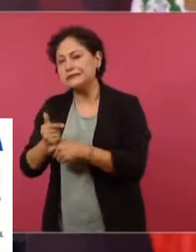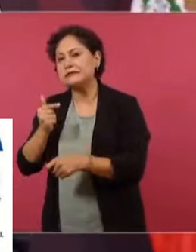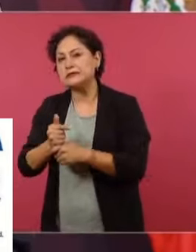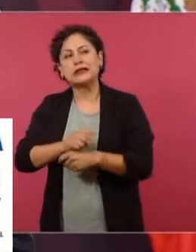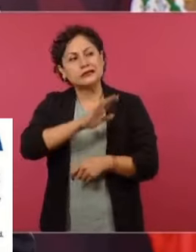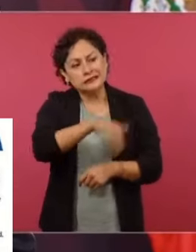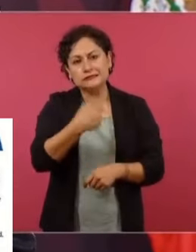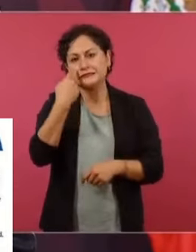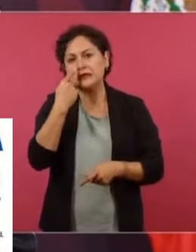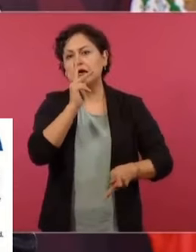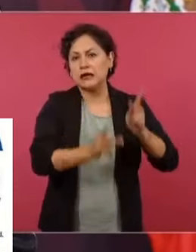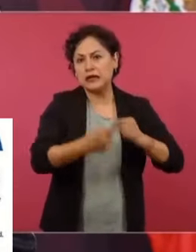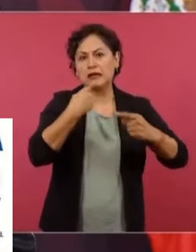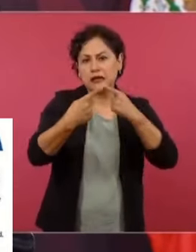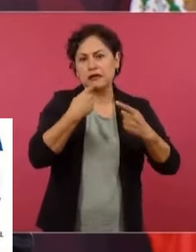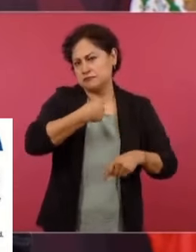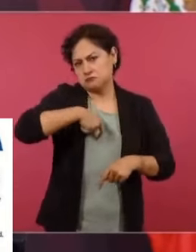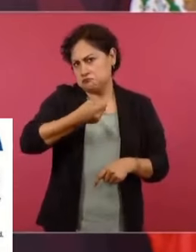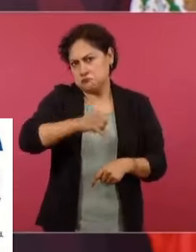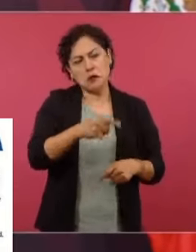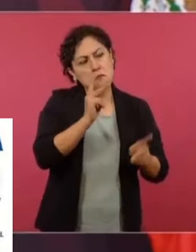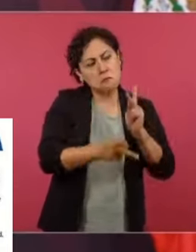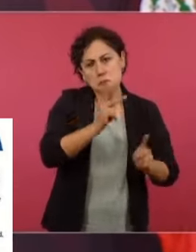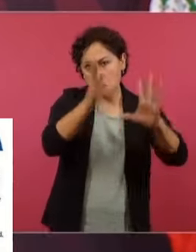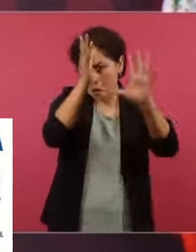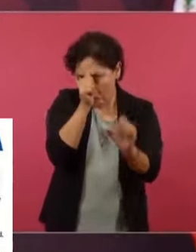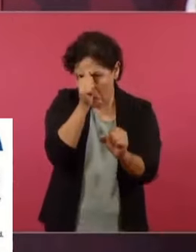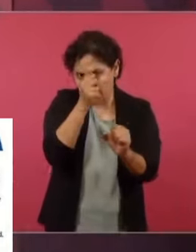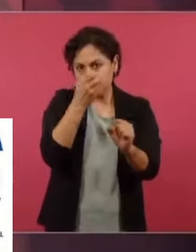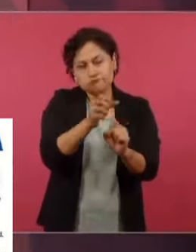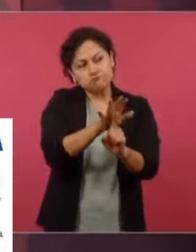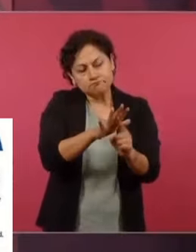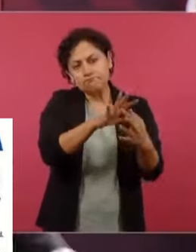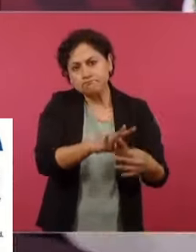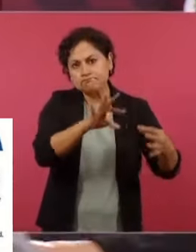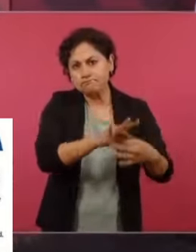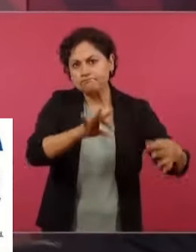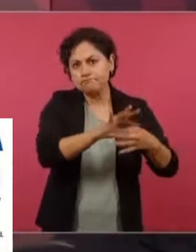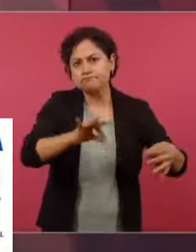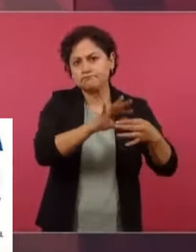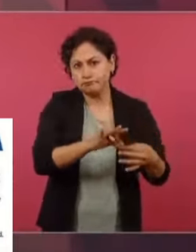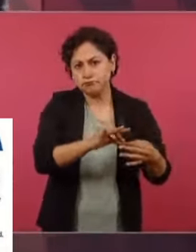como siempre lo hacemos, y llegamos a un primer acuerdo